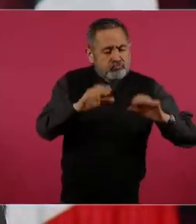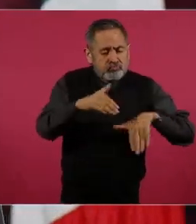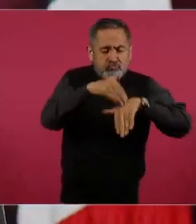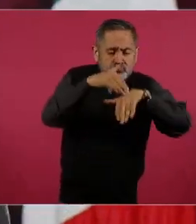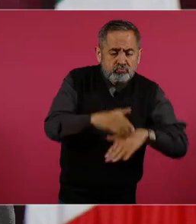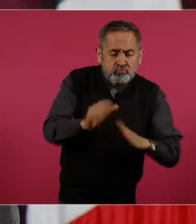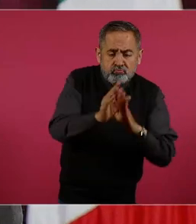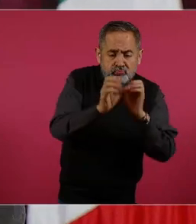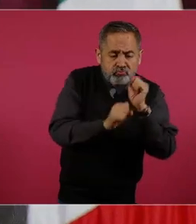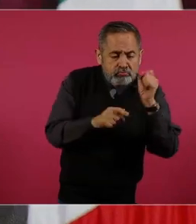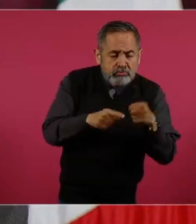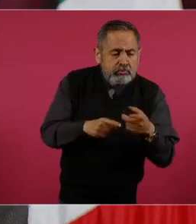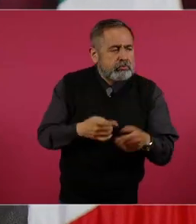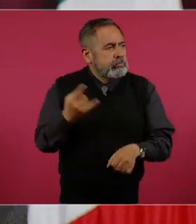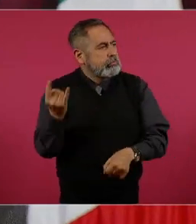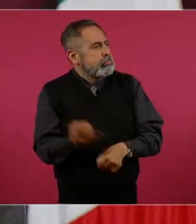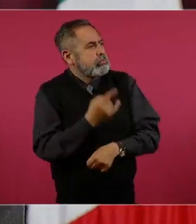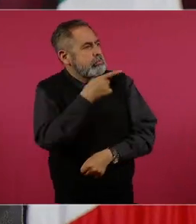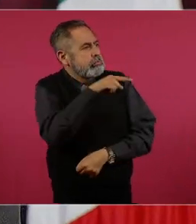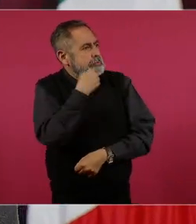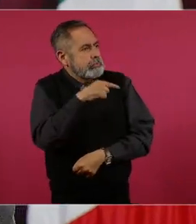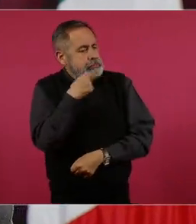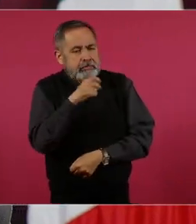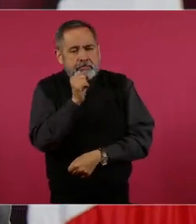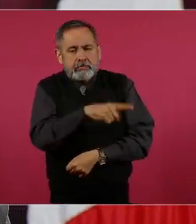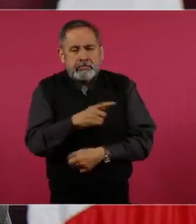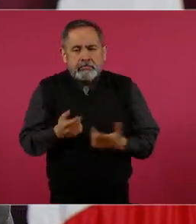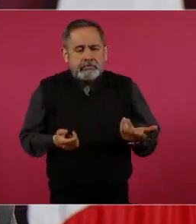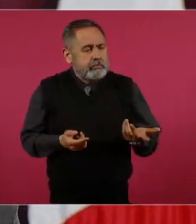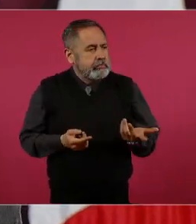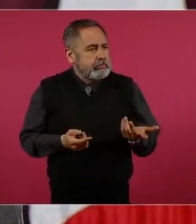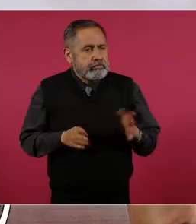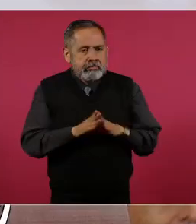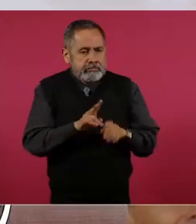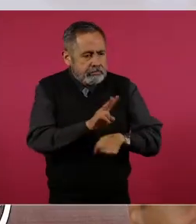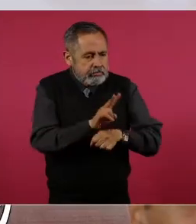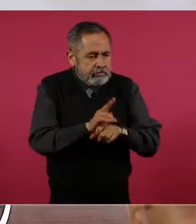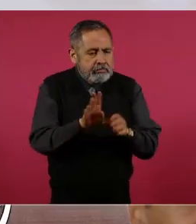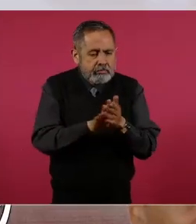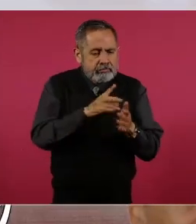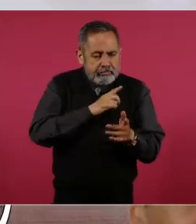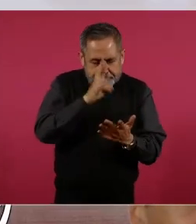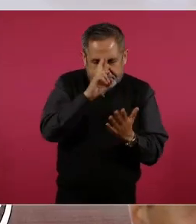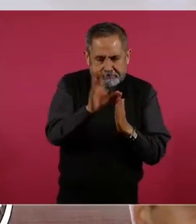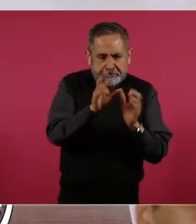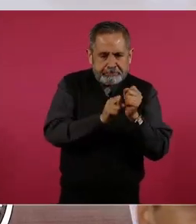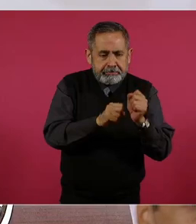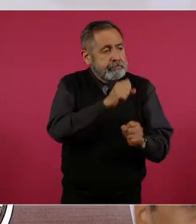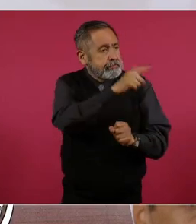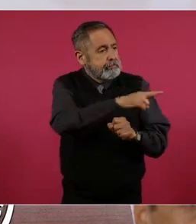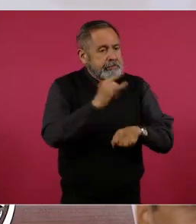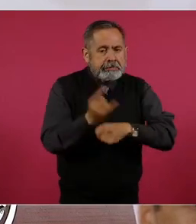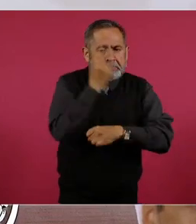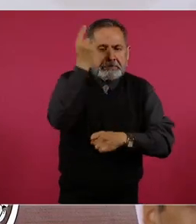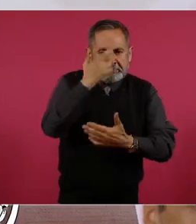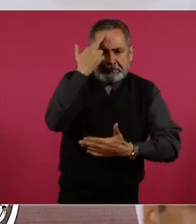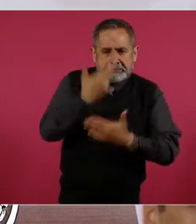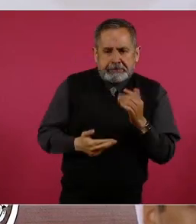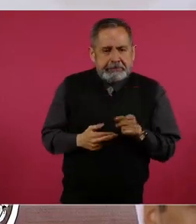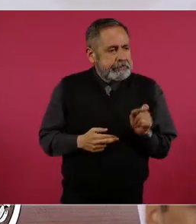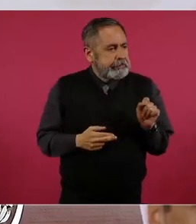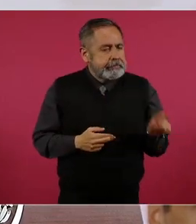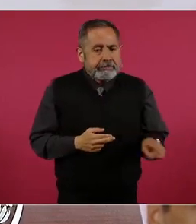de la legalidad, los que tienen que cuidar que se respete la Constitución y son los primeros,